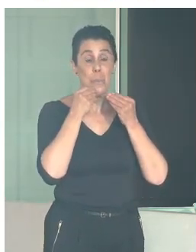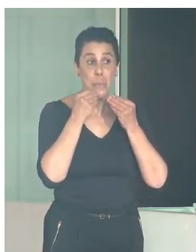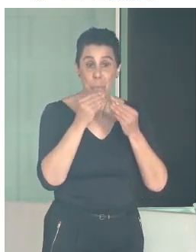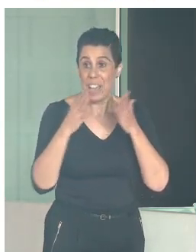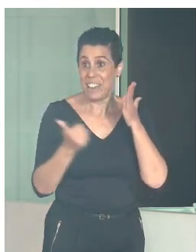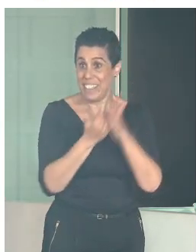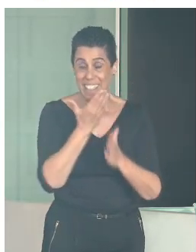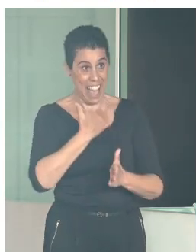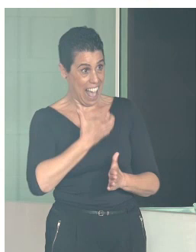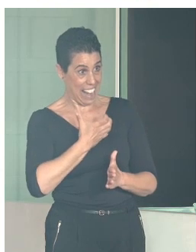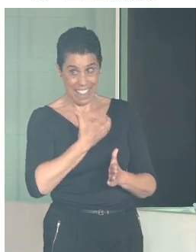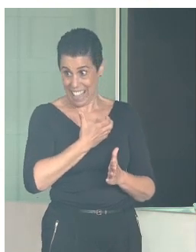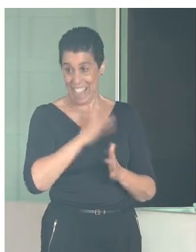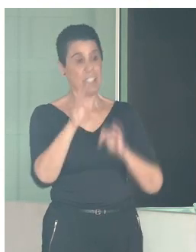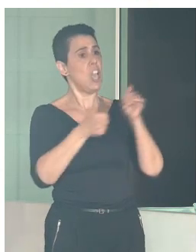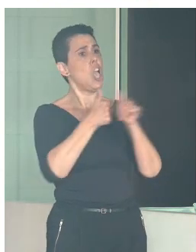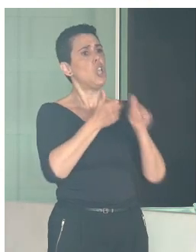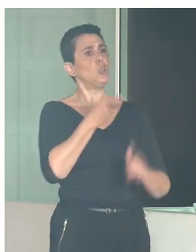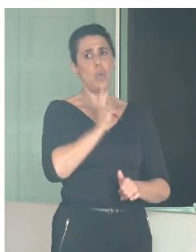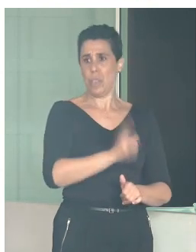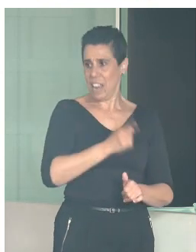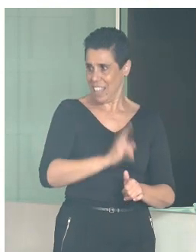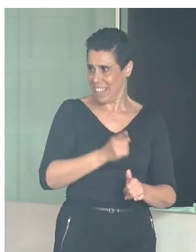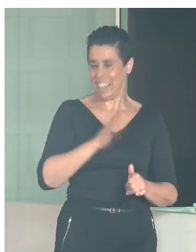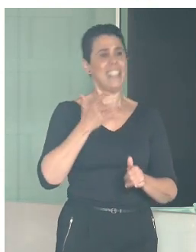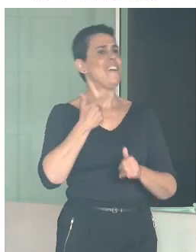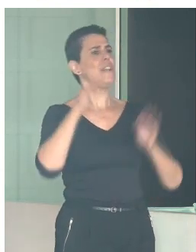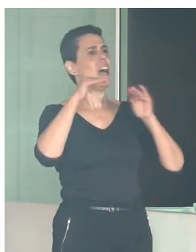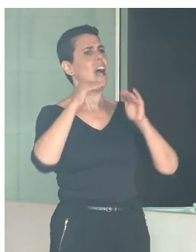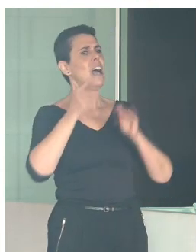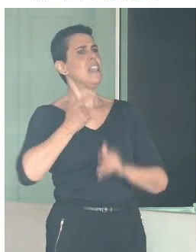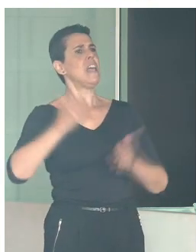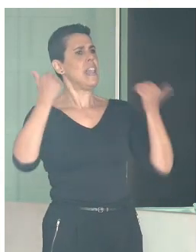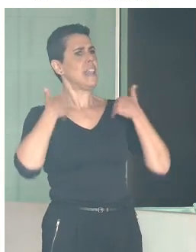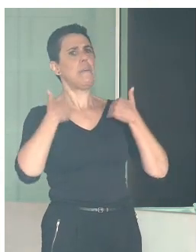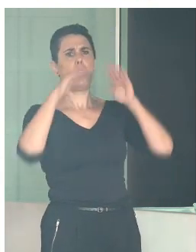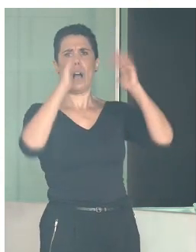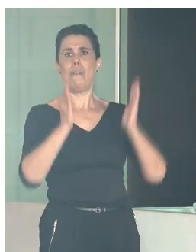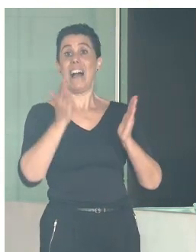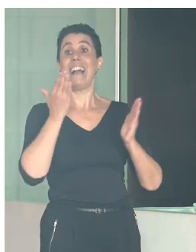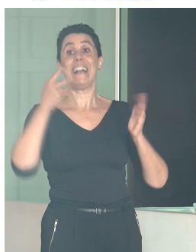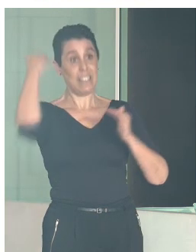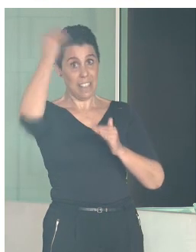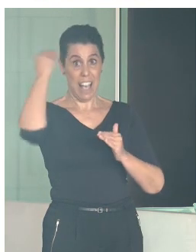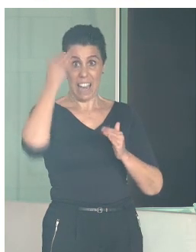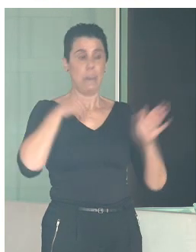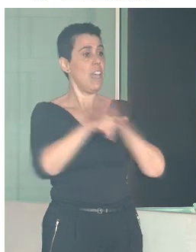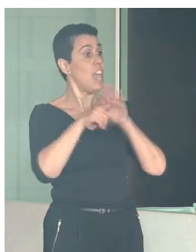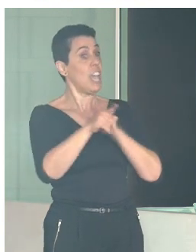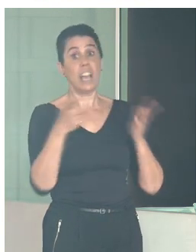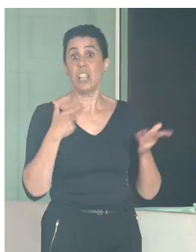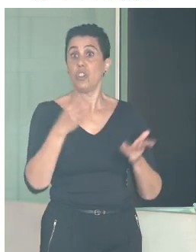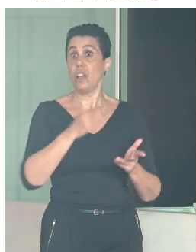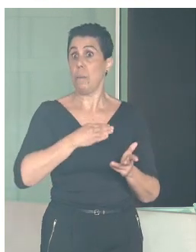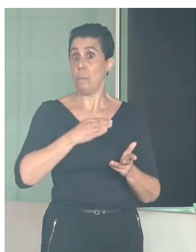subdirectora, coordinadora de la Casa Árabe, autoridades y gestores de patrimonio. En primer lugar, agradecer al